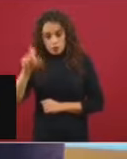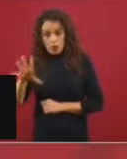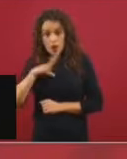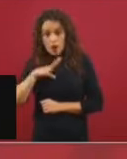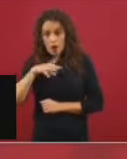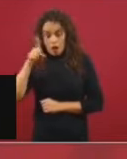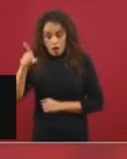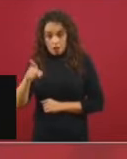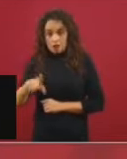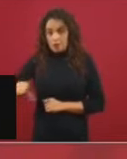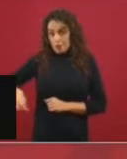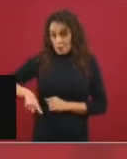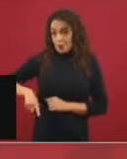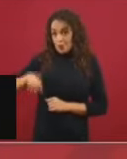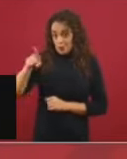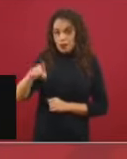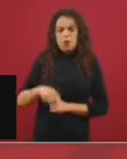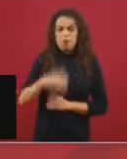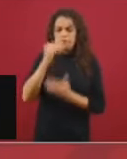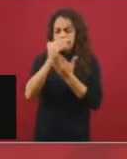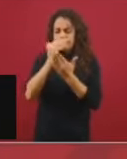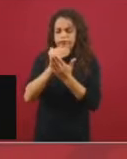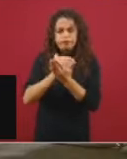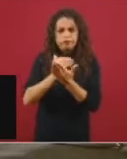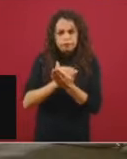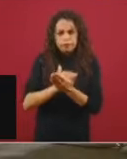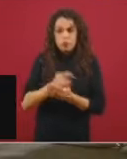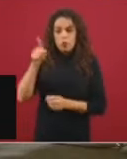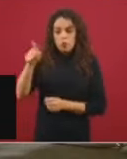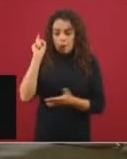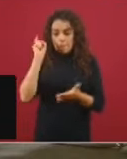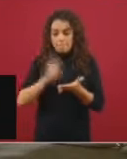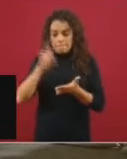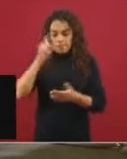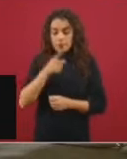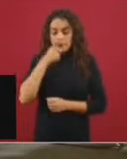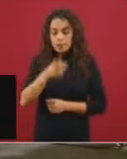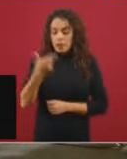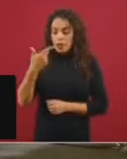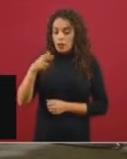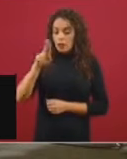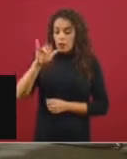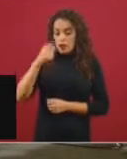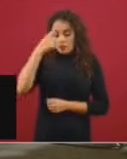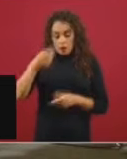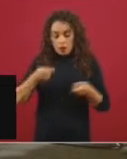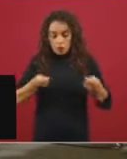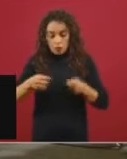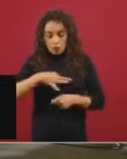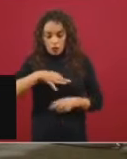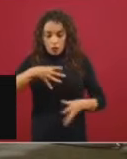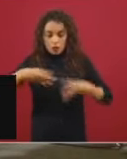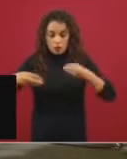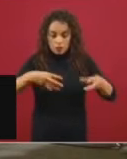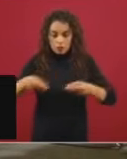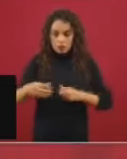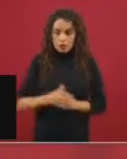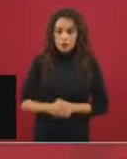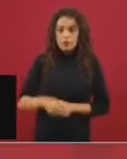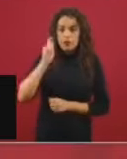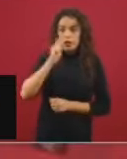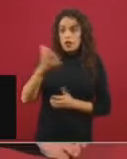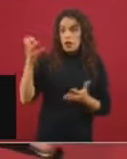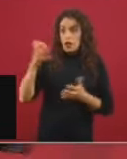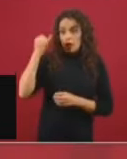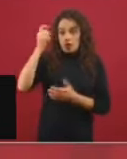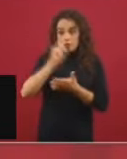lineamientos técnicos. Busque uno que se llama Guía de Control de Infecciones, que lo coordinó la doctora Alexe